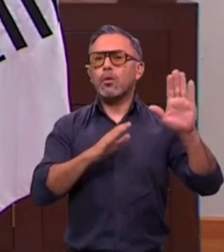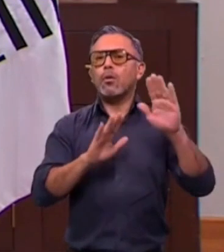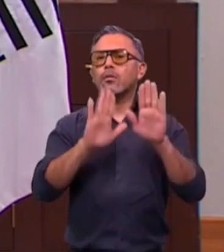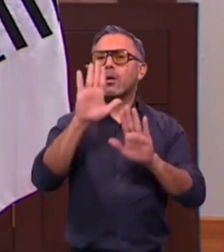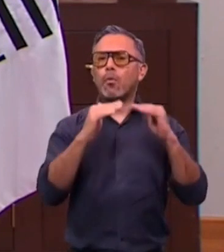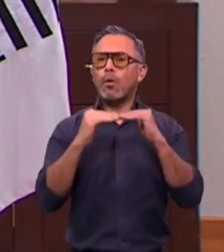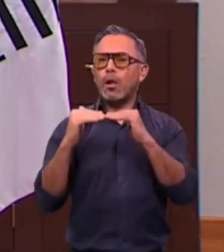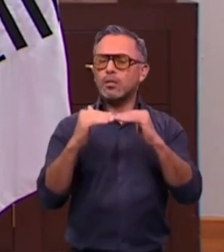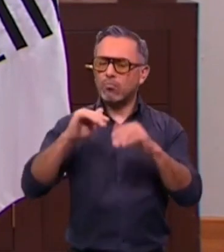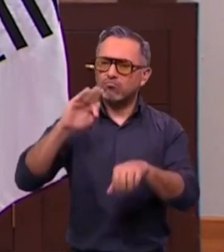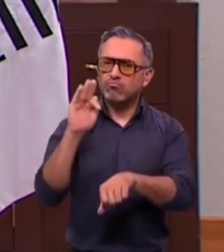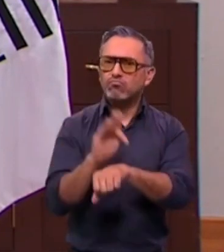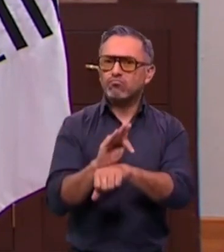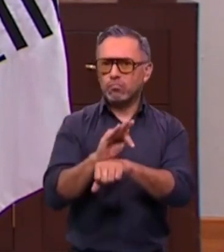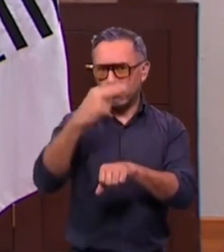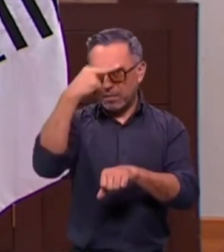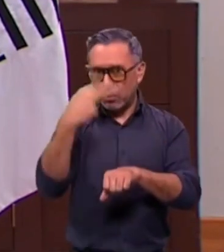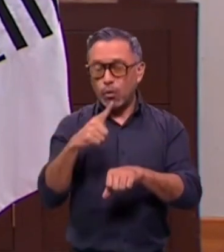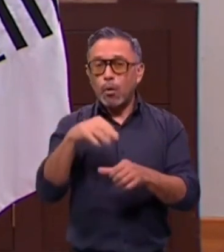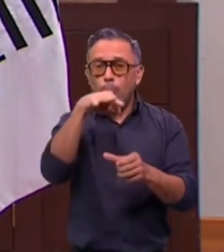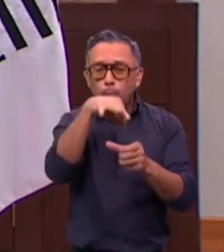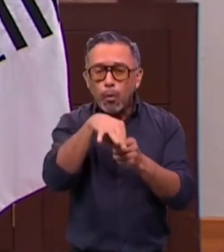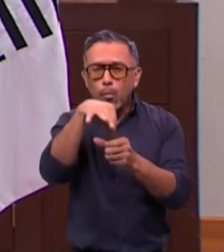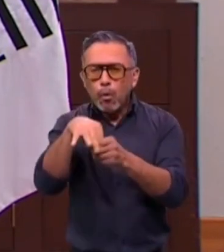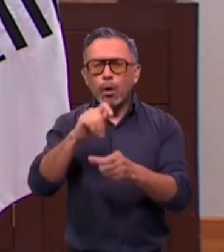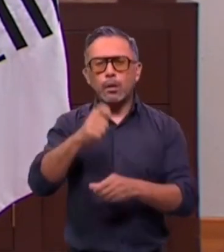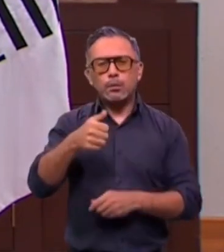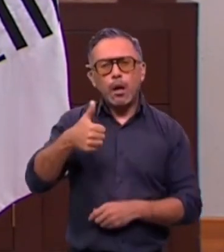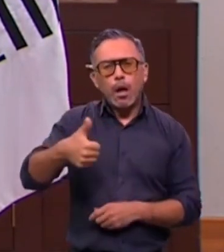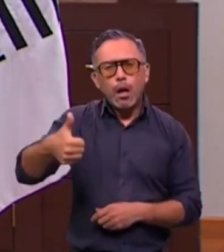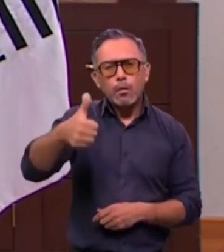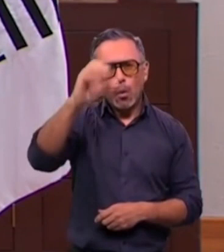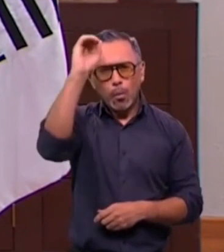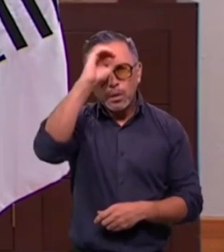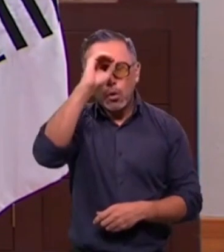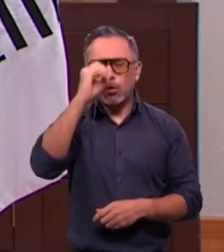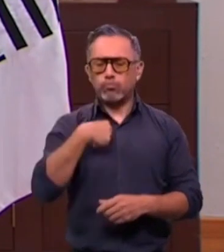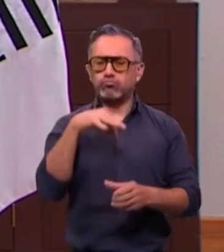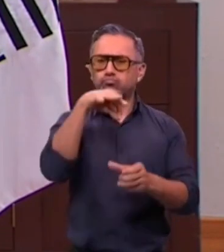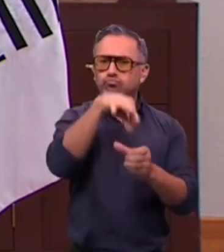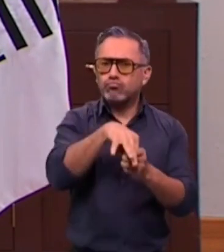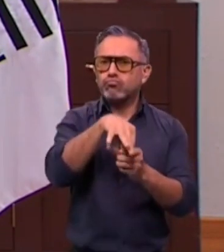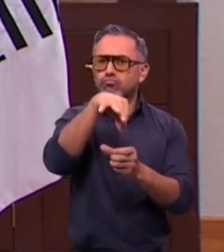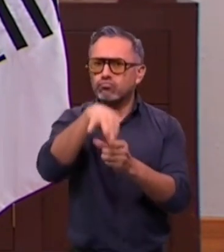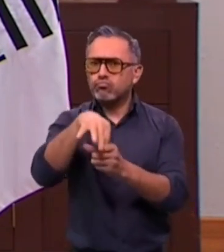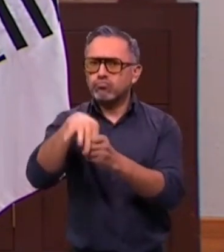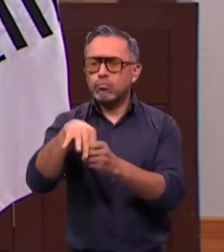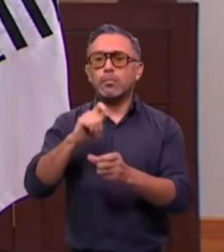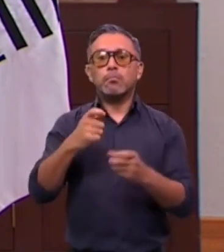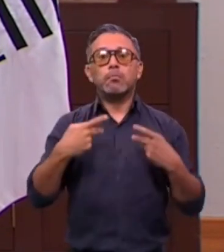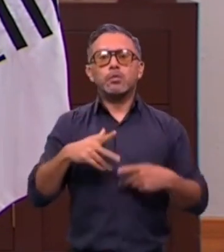futuro de nuestra nación. Cada voto es una voz, una expresión y sobre todo una manifestación del poder